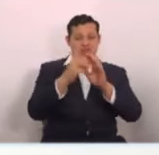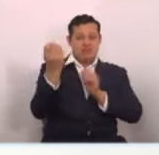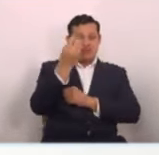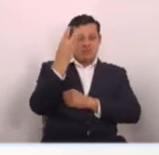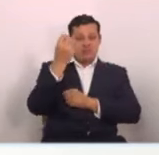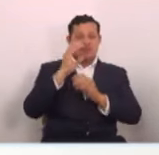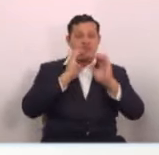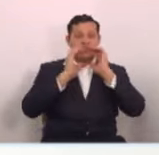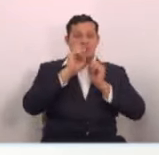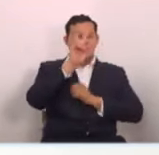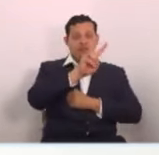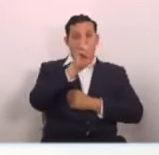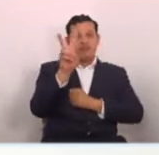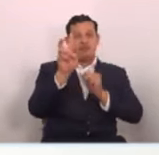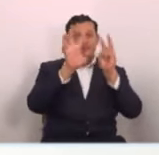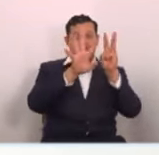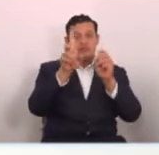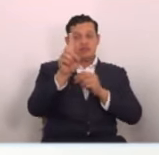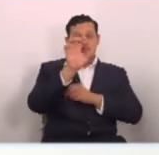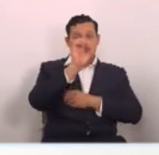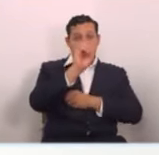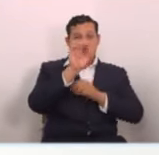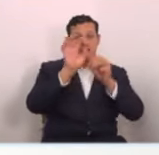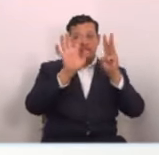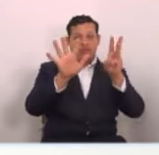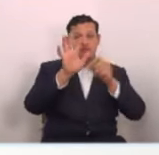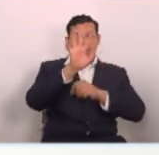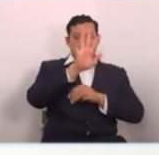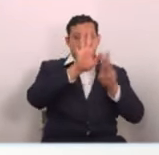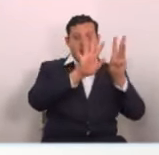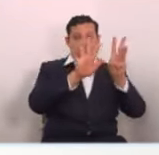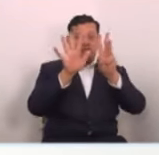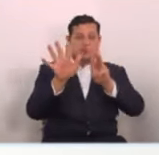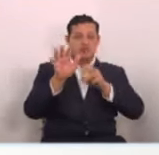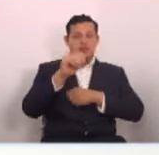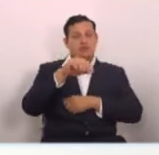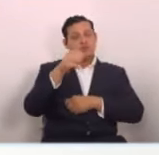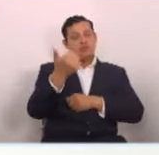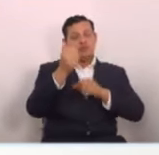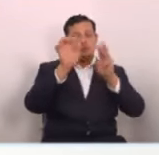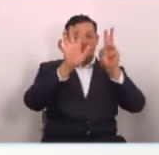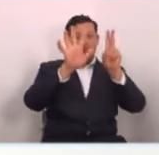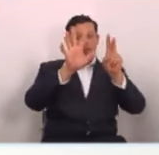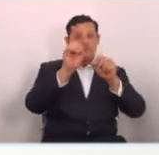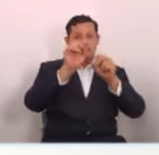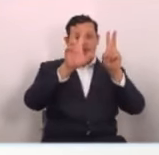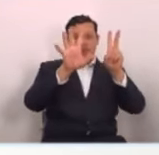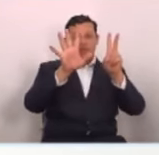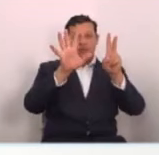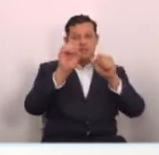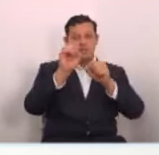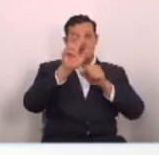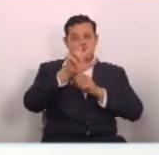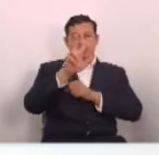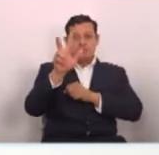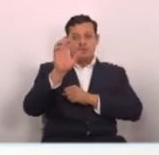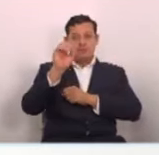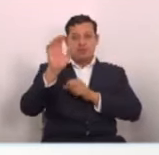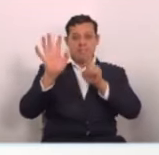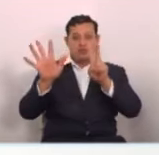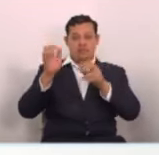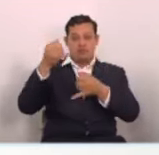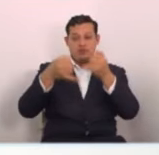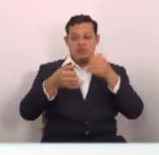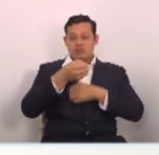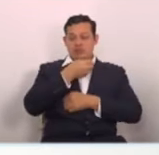comuníquese a los números 2281-0888 y al número 7070-3307. El